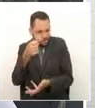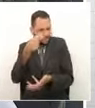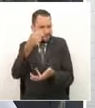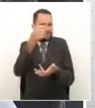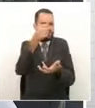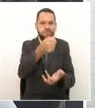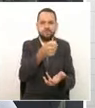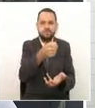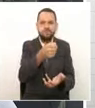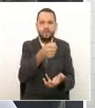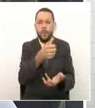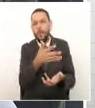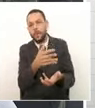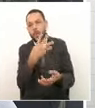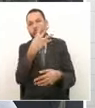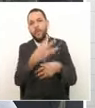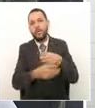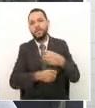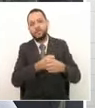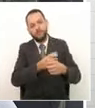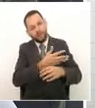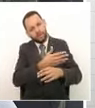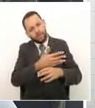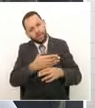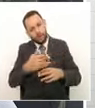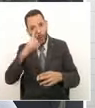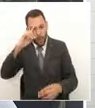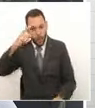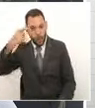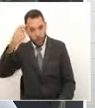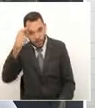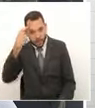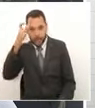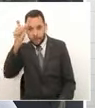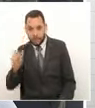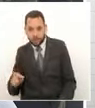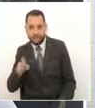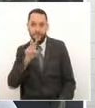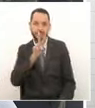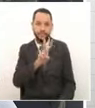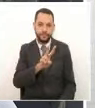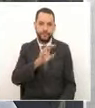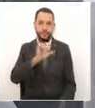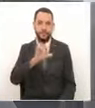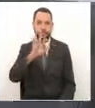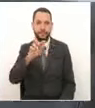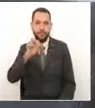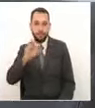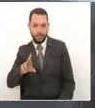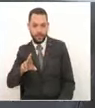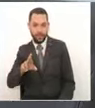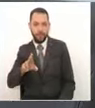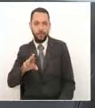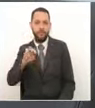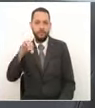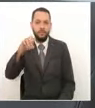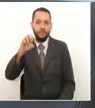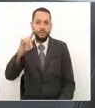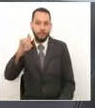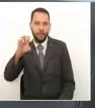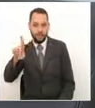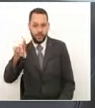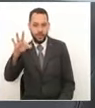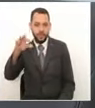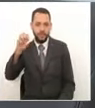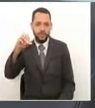de los próximos cuatro años del señor gobernador, del doctor Víctor Manuel Tamayo, Risaralda Sentimiento de Todos por el periodo 2020